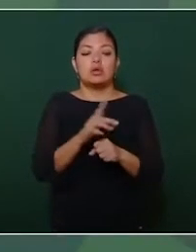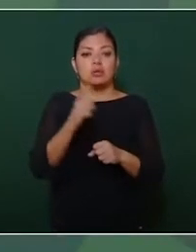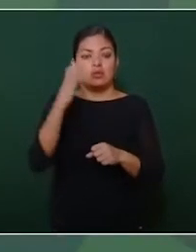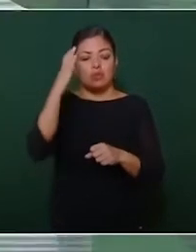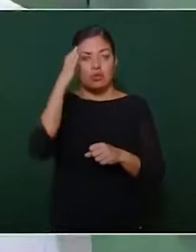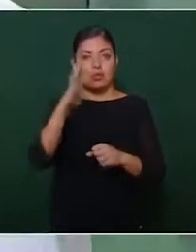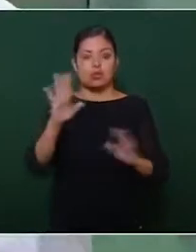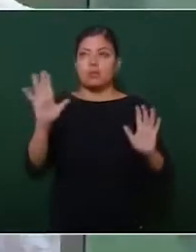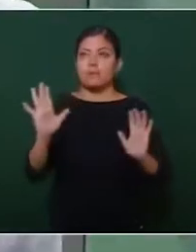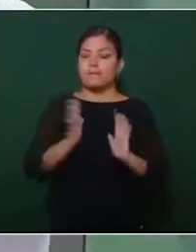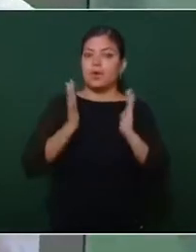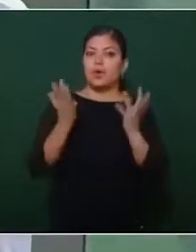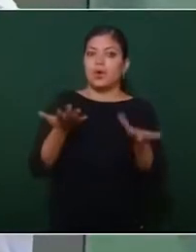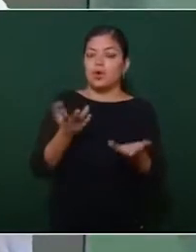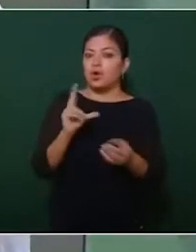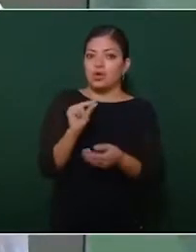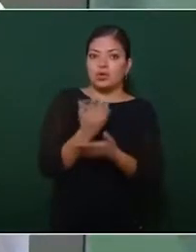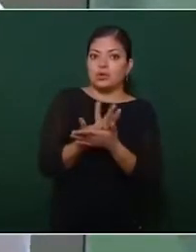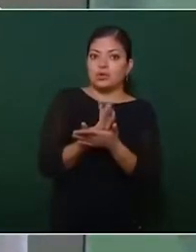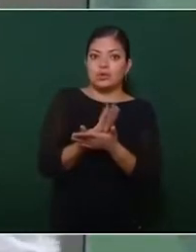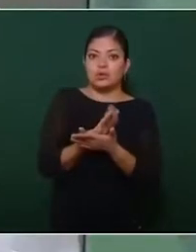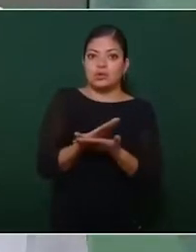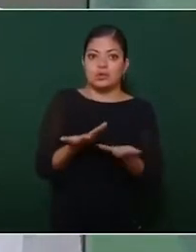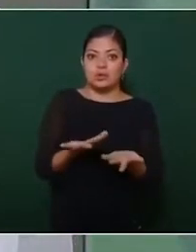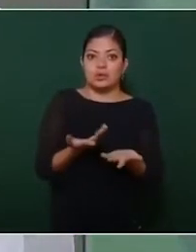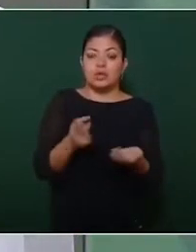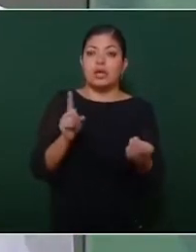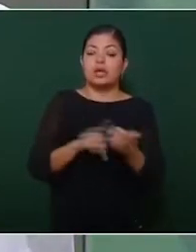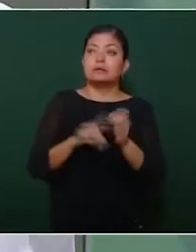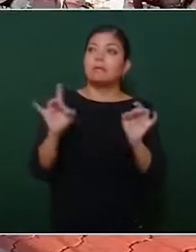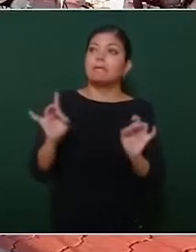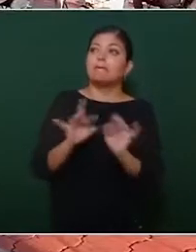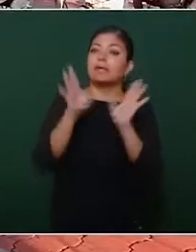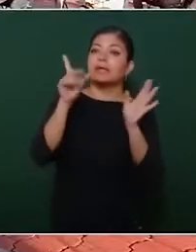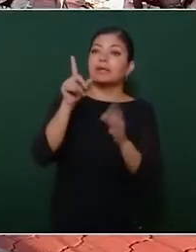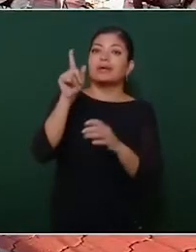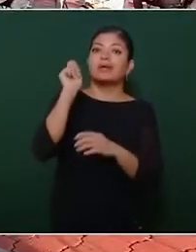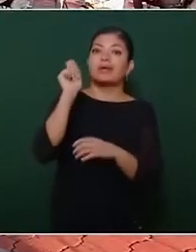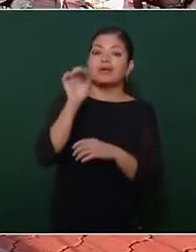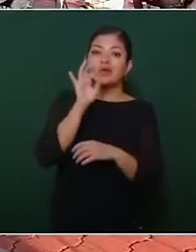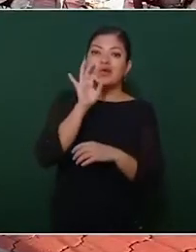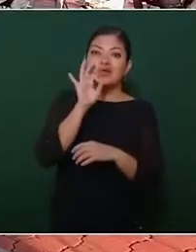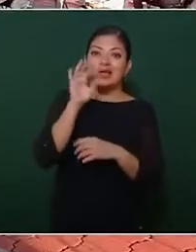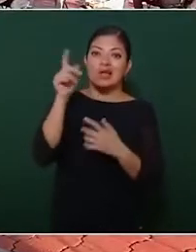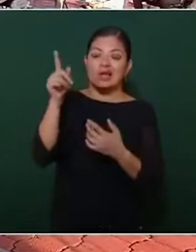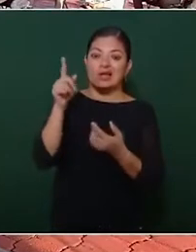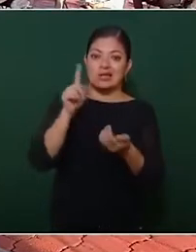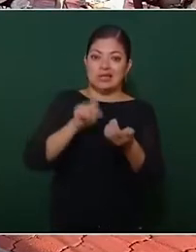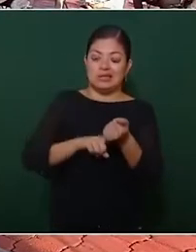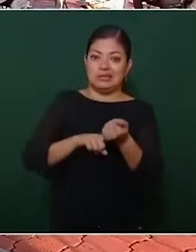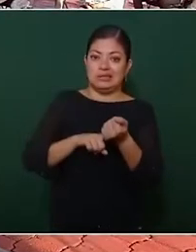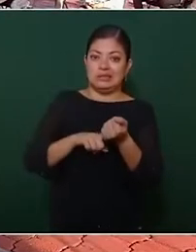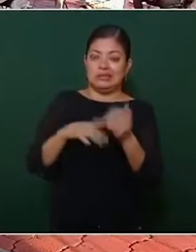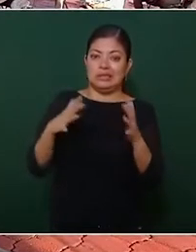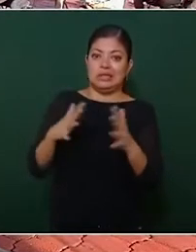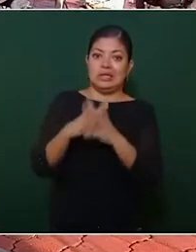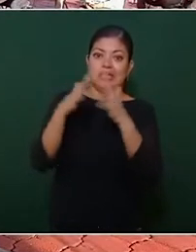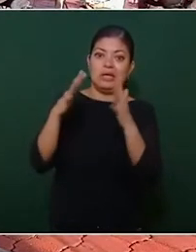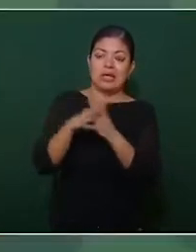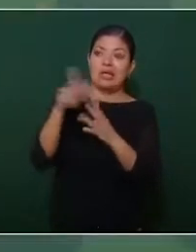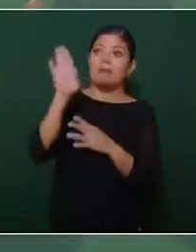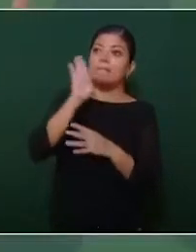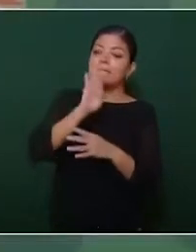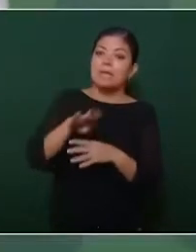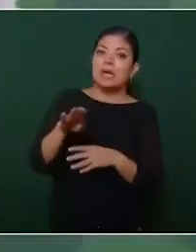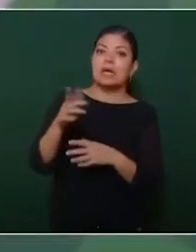por la guerra en Ucrania, que ya venía mal la economía,